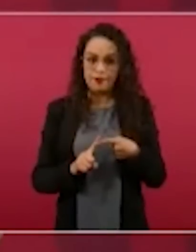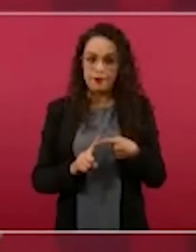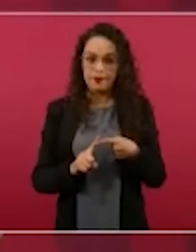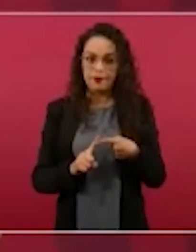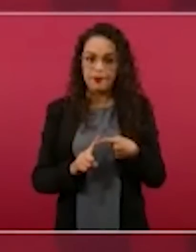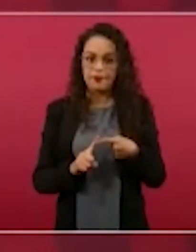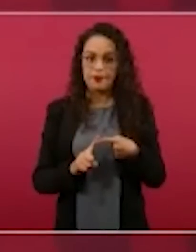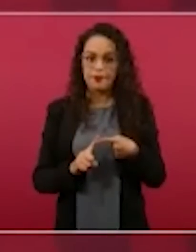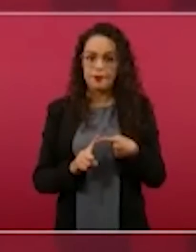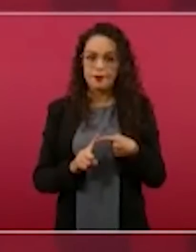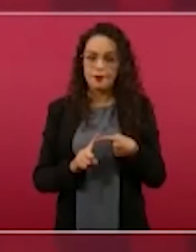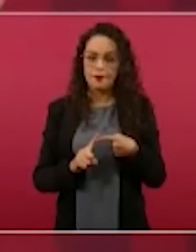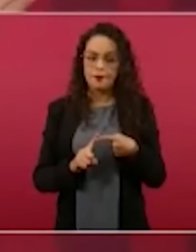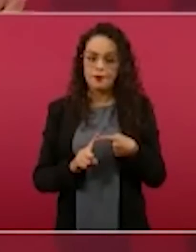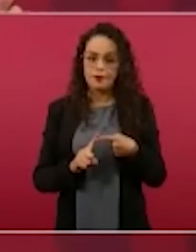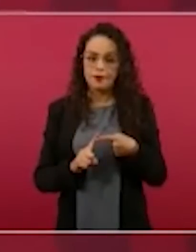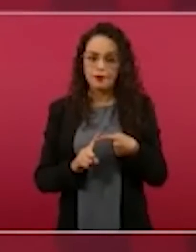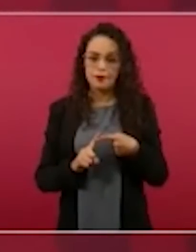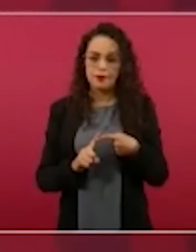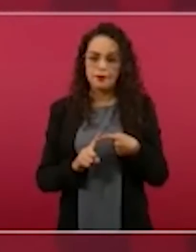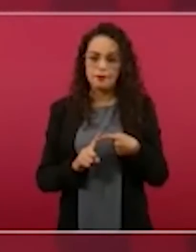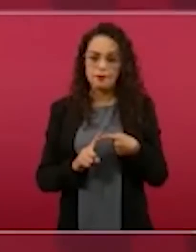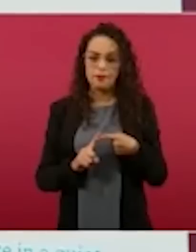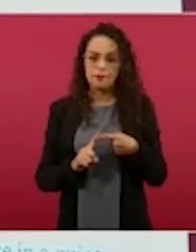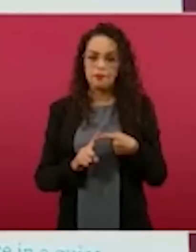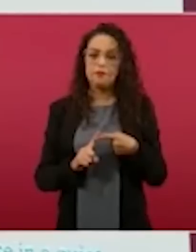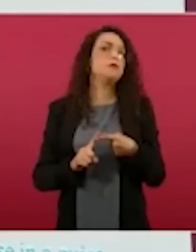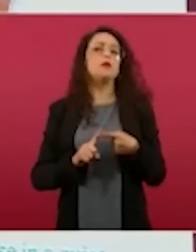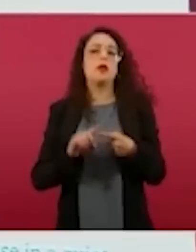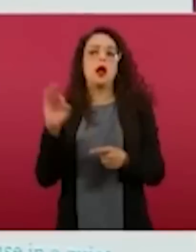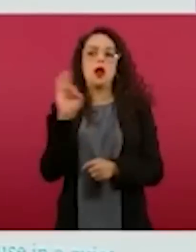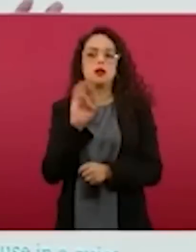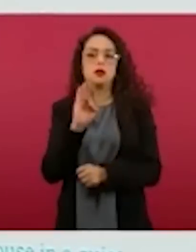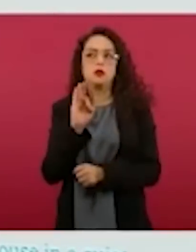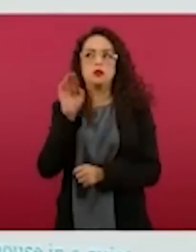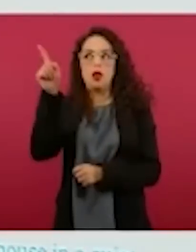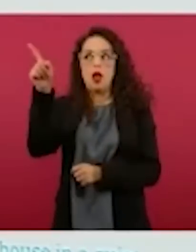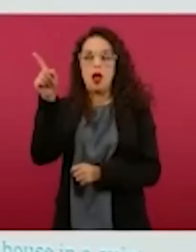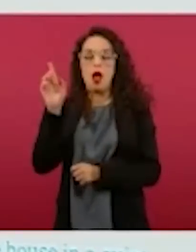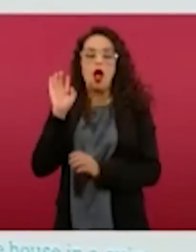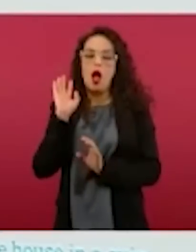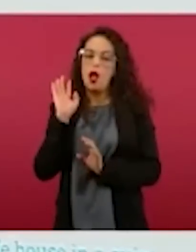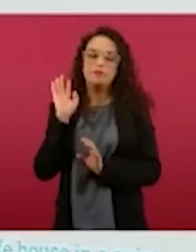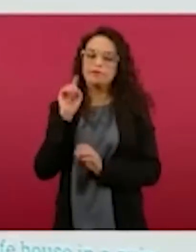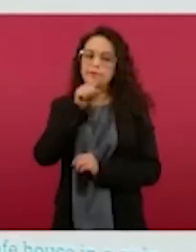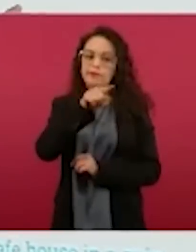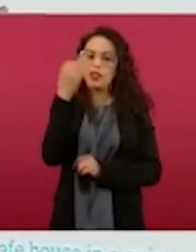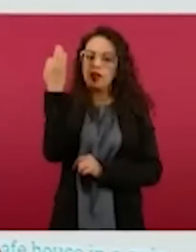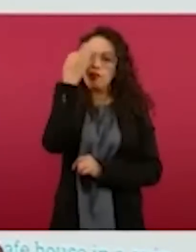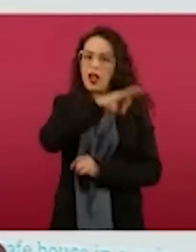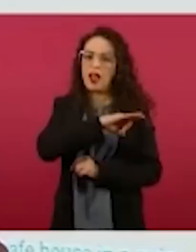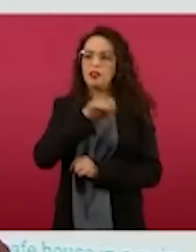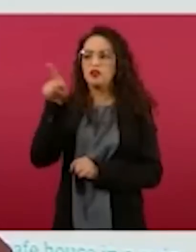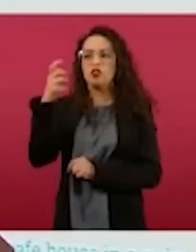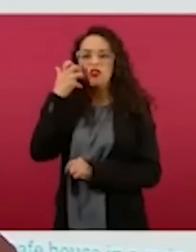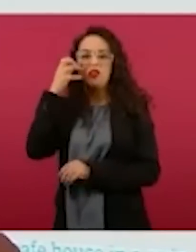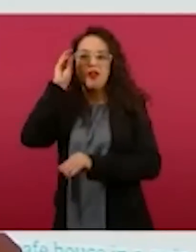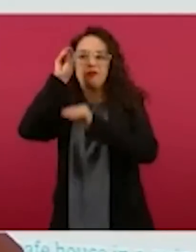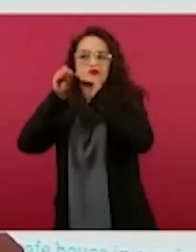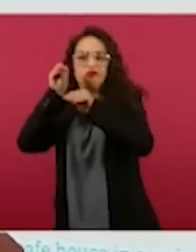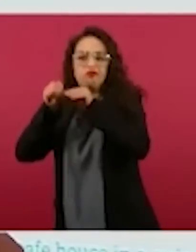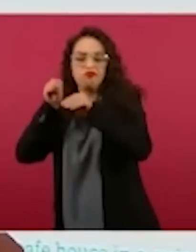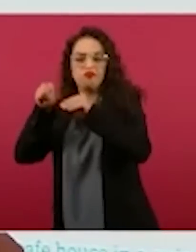Si dicen se fabricó, ¿y